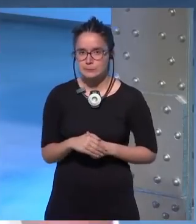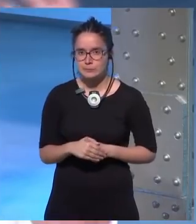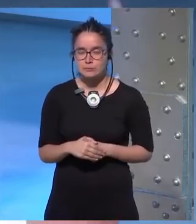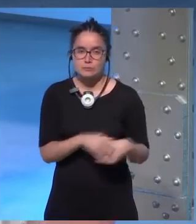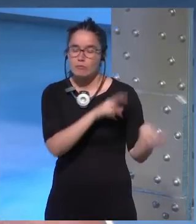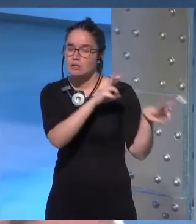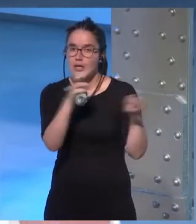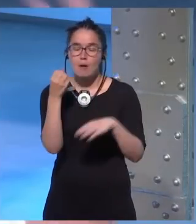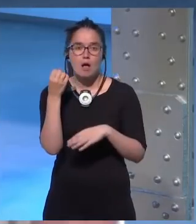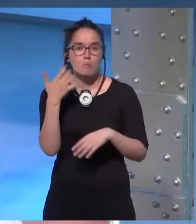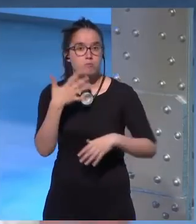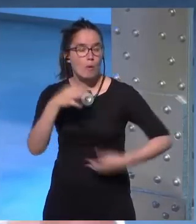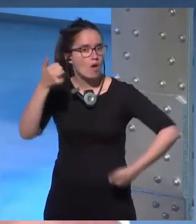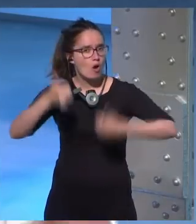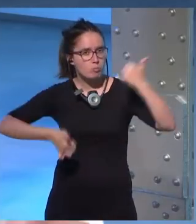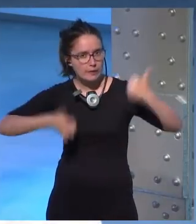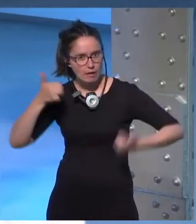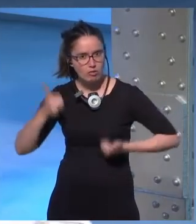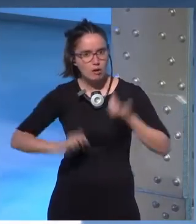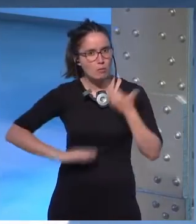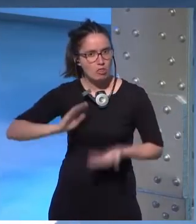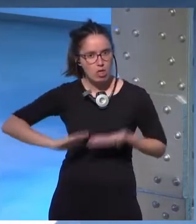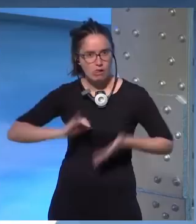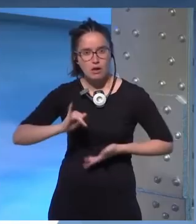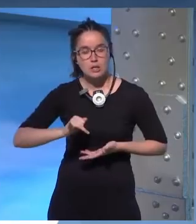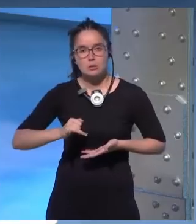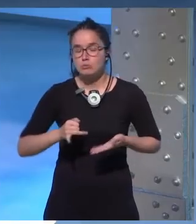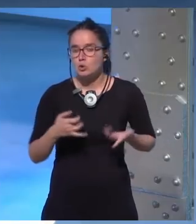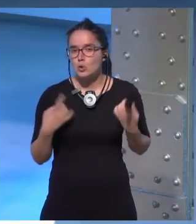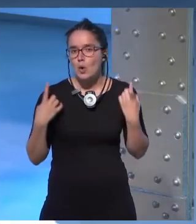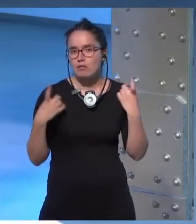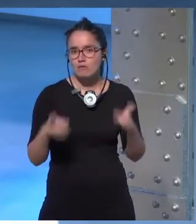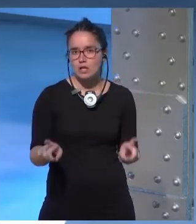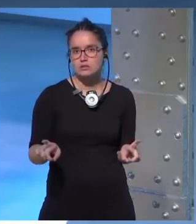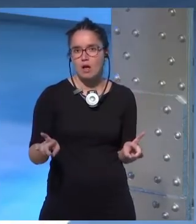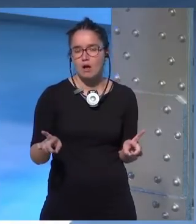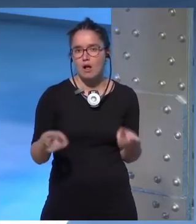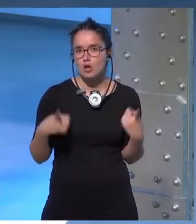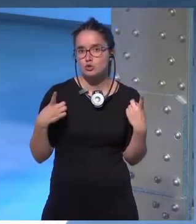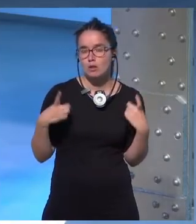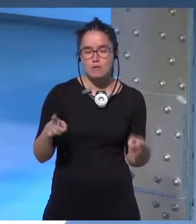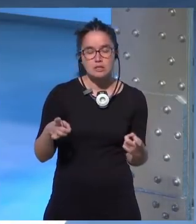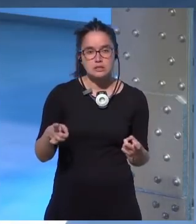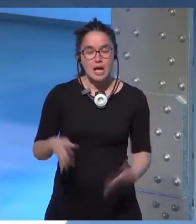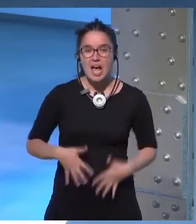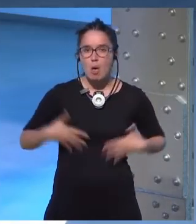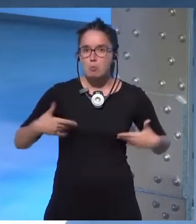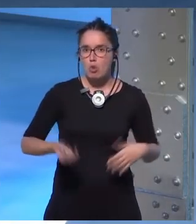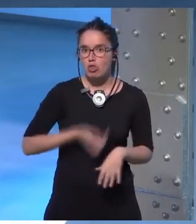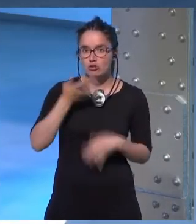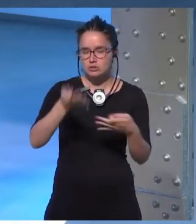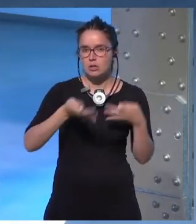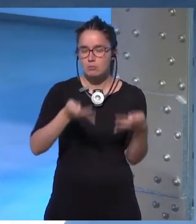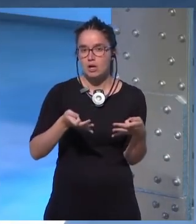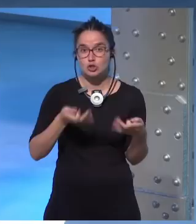acerca de poder ser muy competente y no tener por qué ser el bastión emocional en determinadas